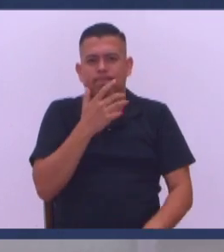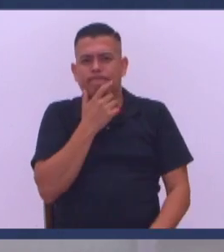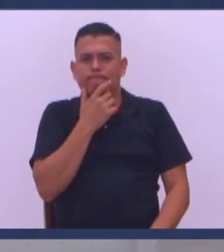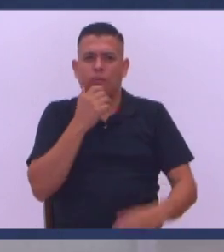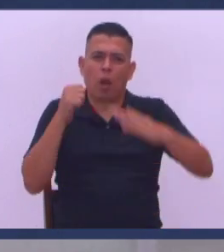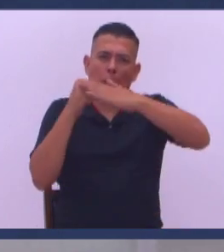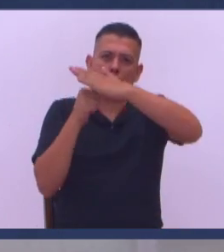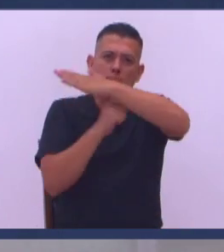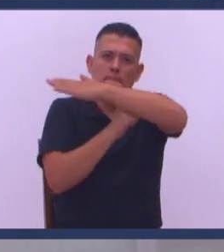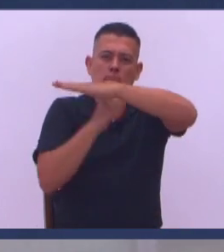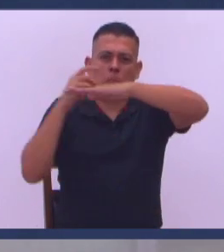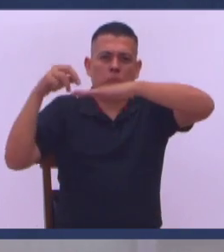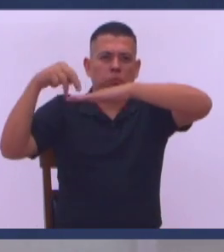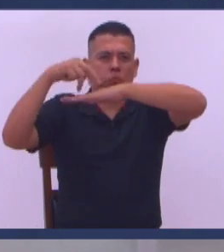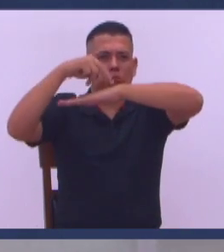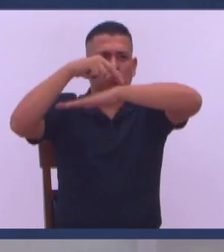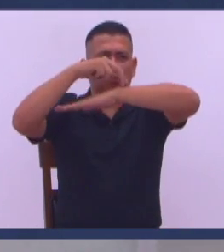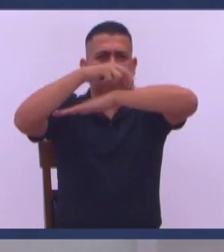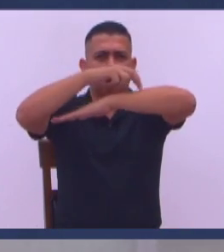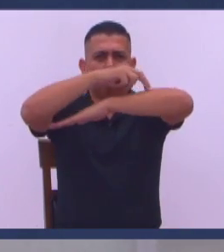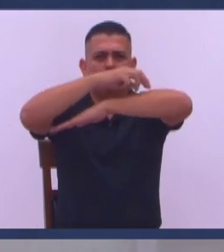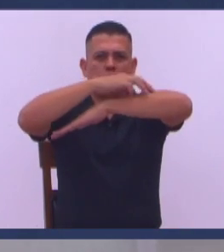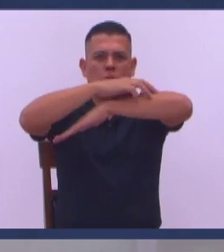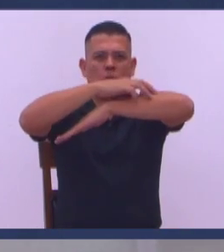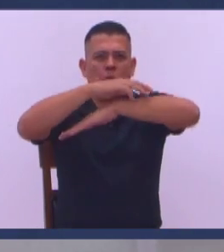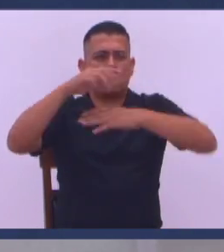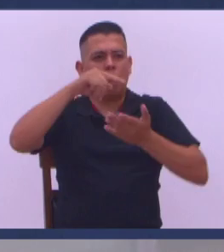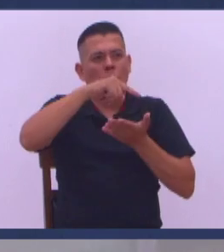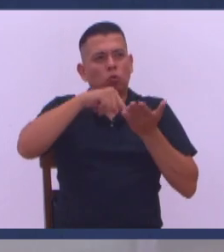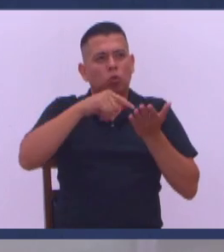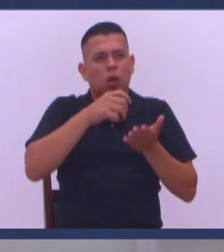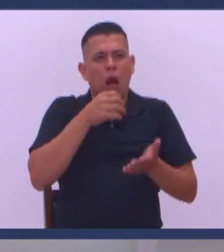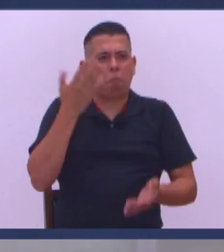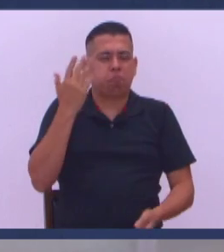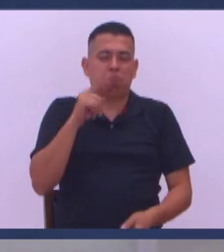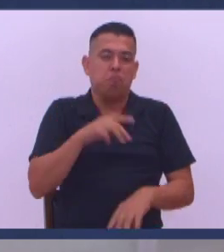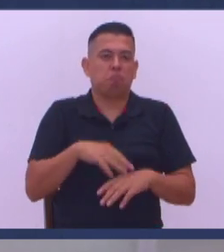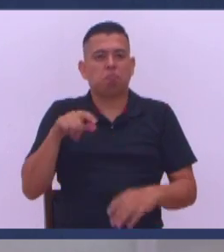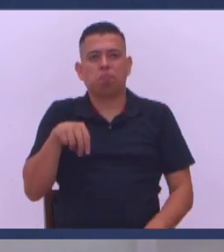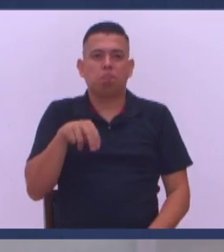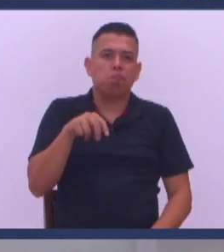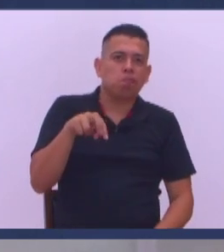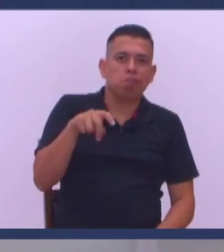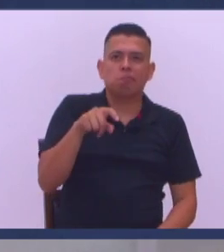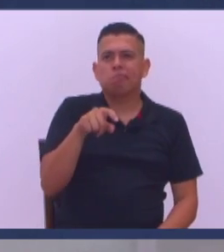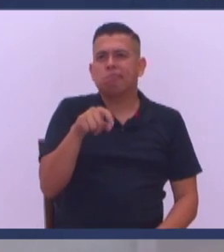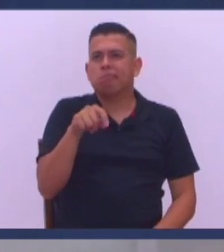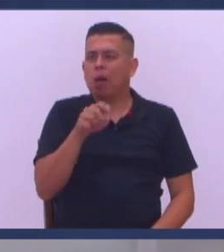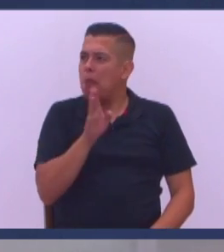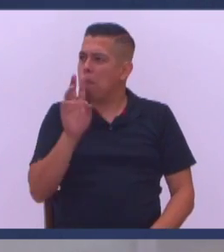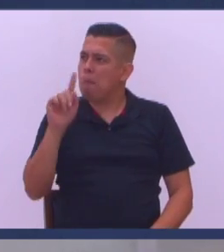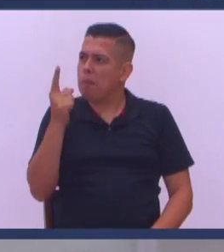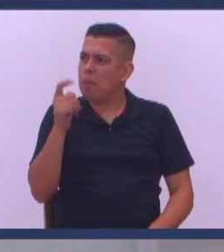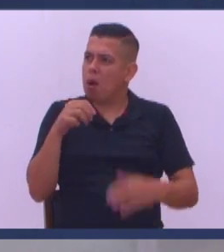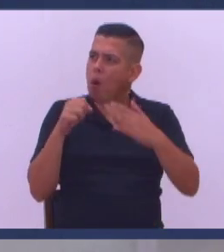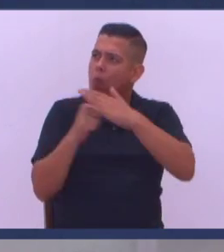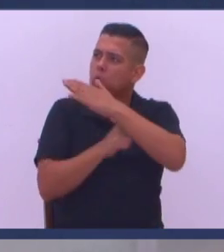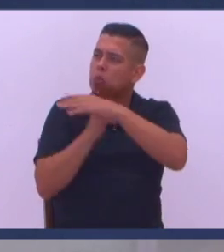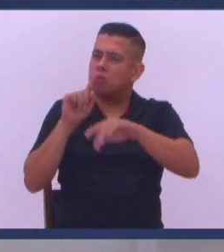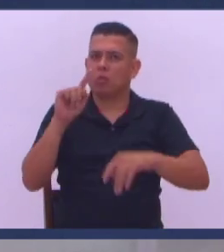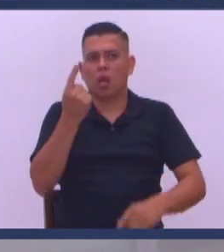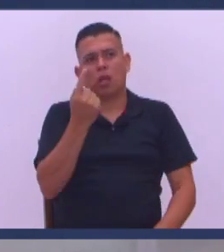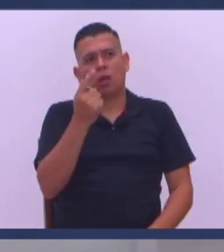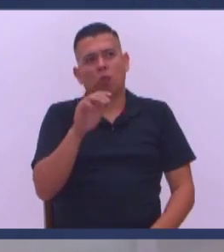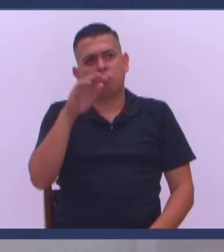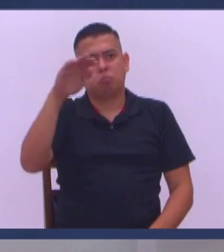Que el puente este Y las líneas del tren Llegaban a la ciudad antigua Entonces comenzamos A caminar Primero pasé por la estación Bueno primero el puente Luego